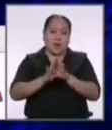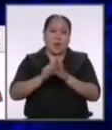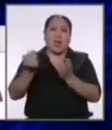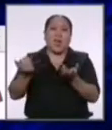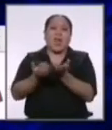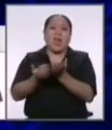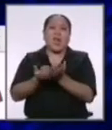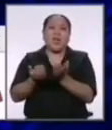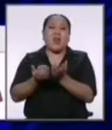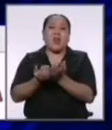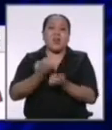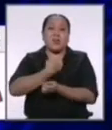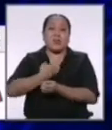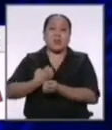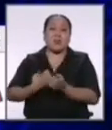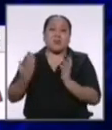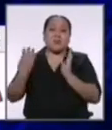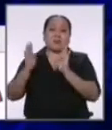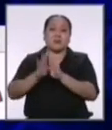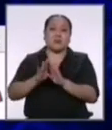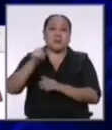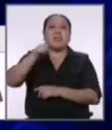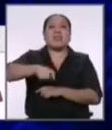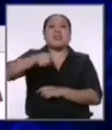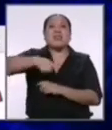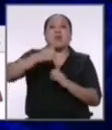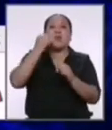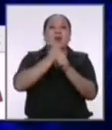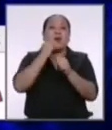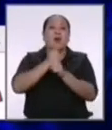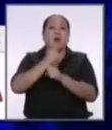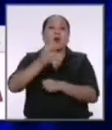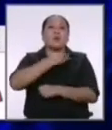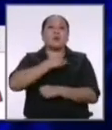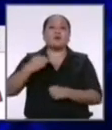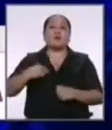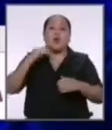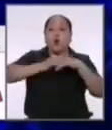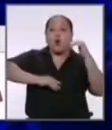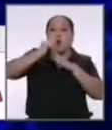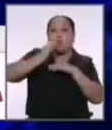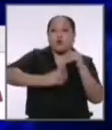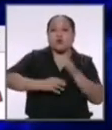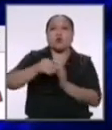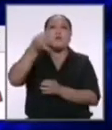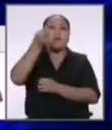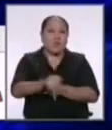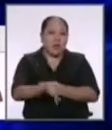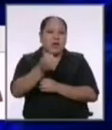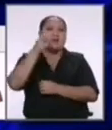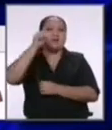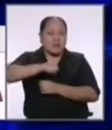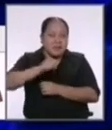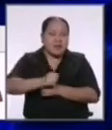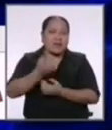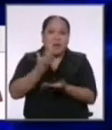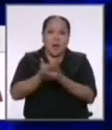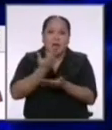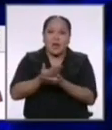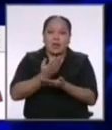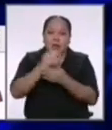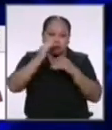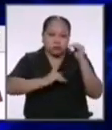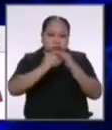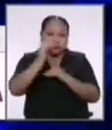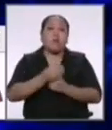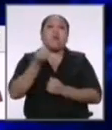Victoria necesitamos trabajarlo con el Ministerio de Infraestructura que nos asegure que realmente se hagan las obras ¿para qué? para que el Ministerio